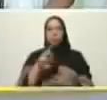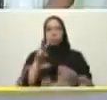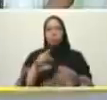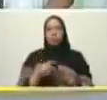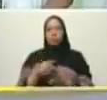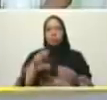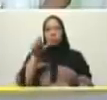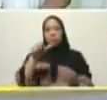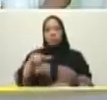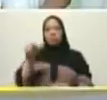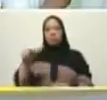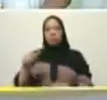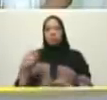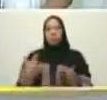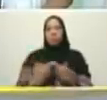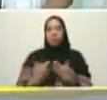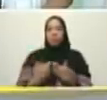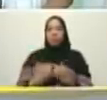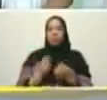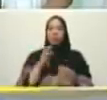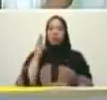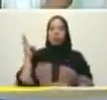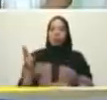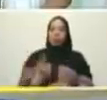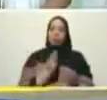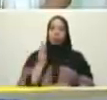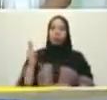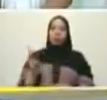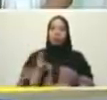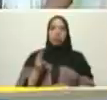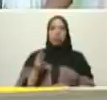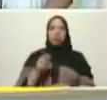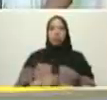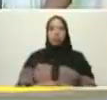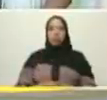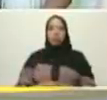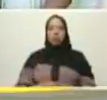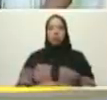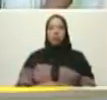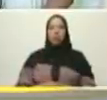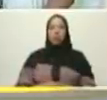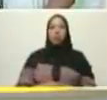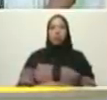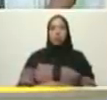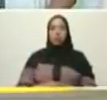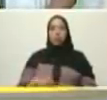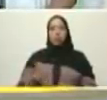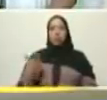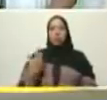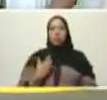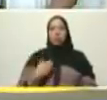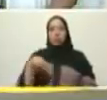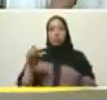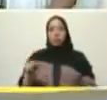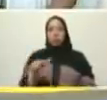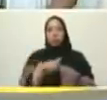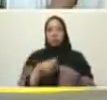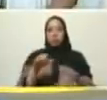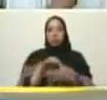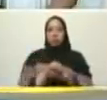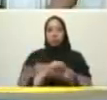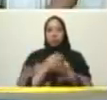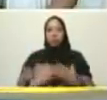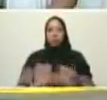Casalta 3 Propatria las Lomas de Propatria como dice Alí Primera